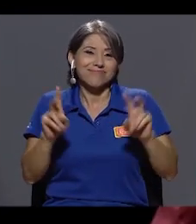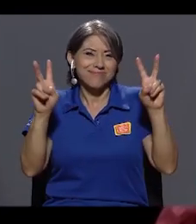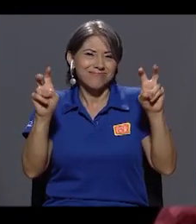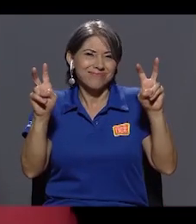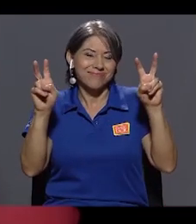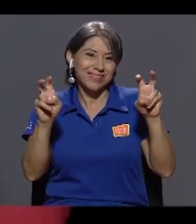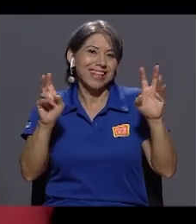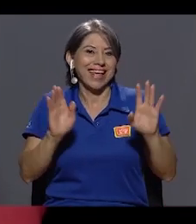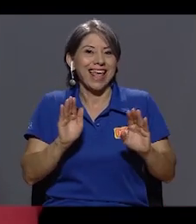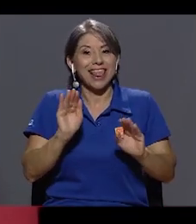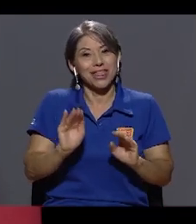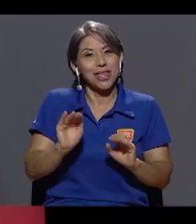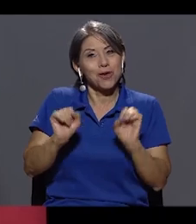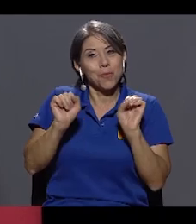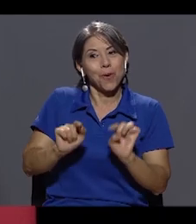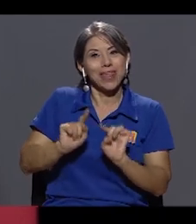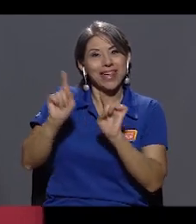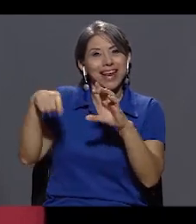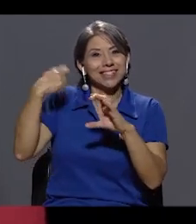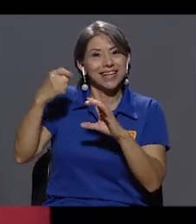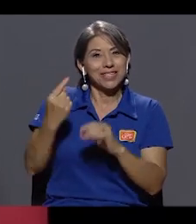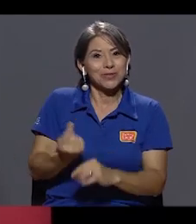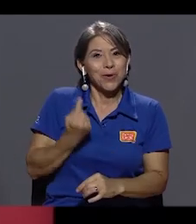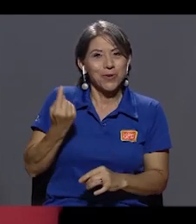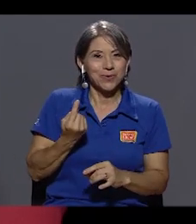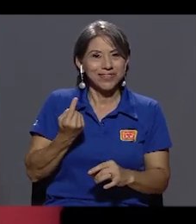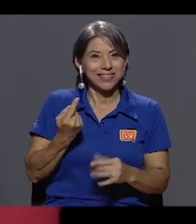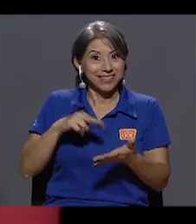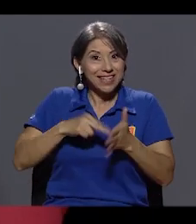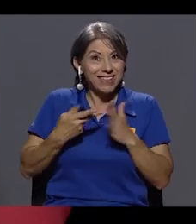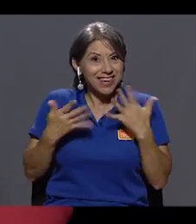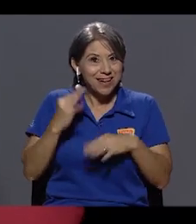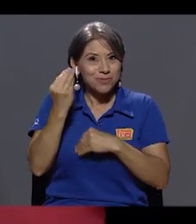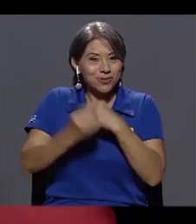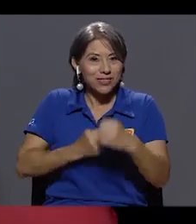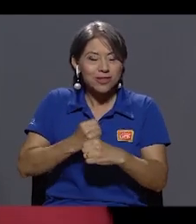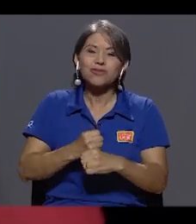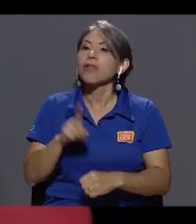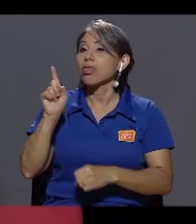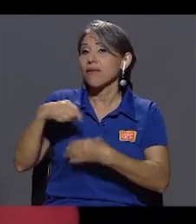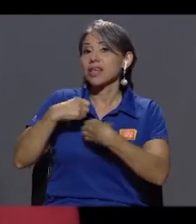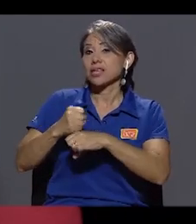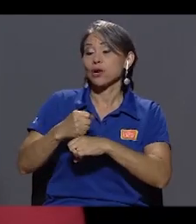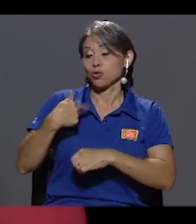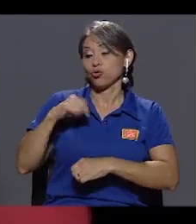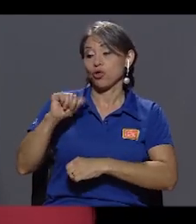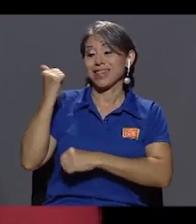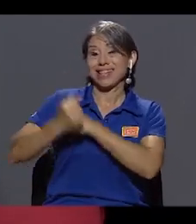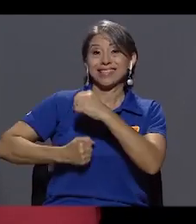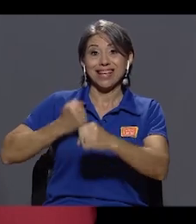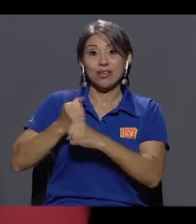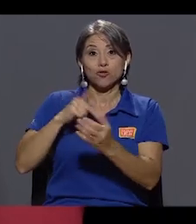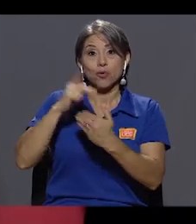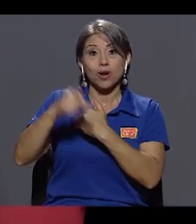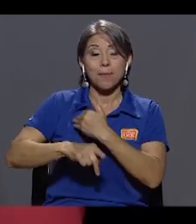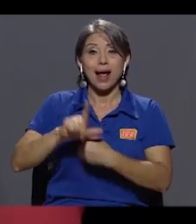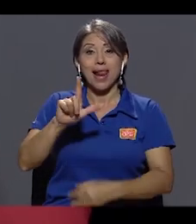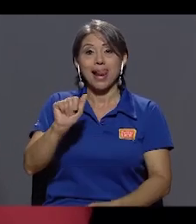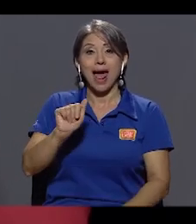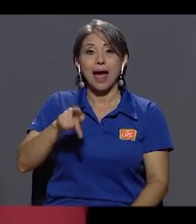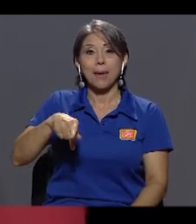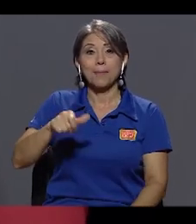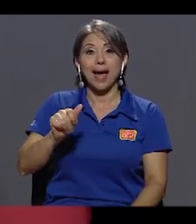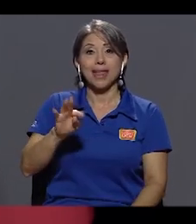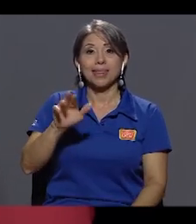al cine? Mira, había que hacerlo. Primero, porque yo estuve 10 años en la patada. Era mi trabajo, era lo que yo